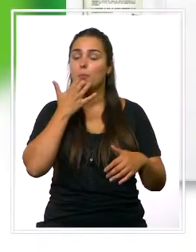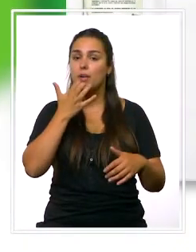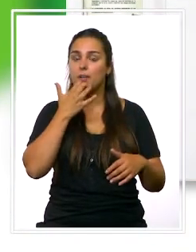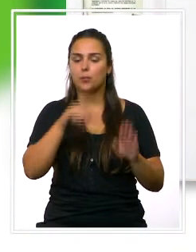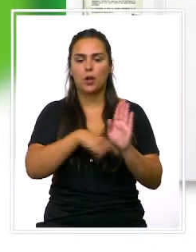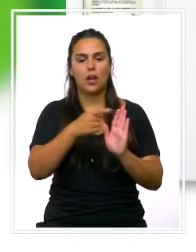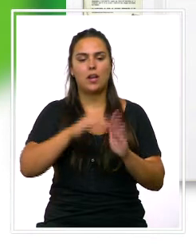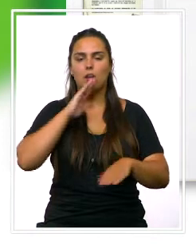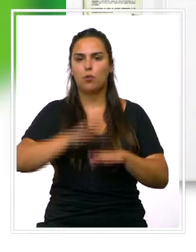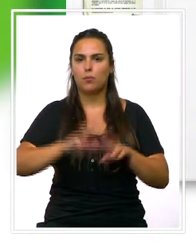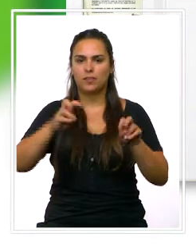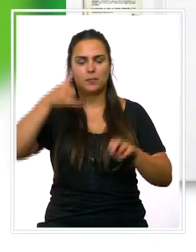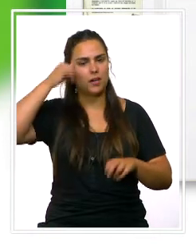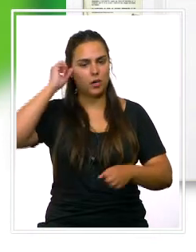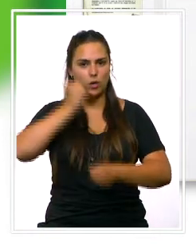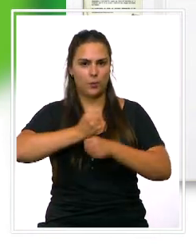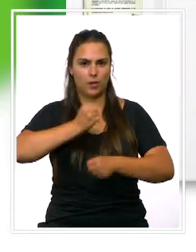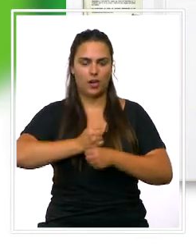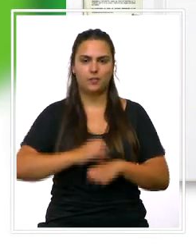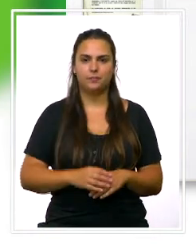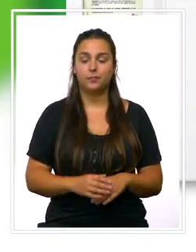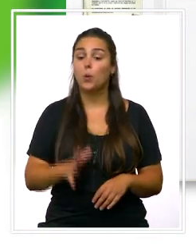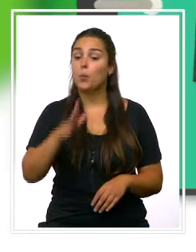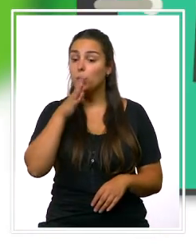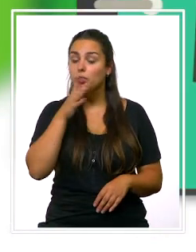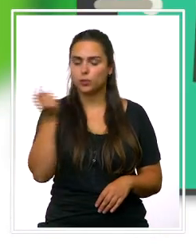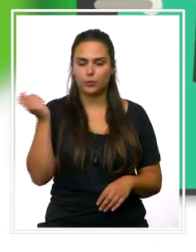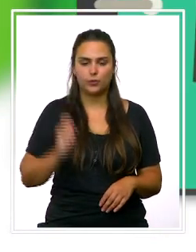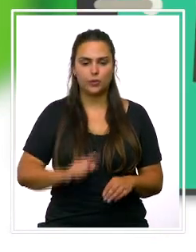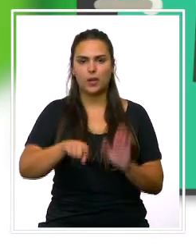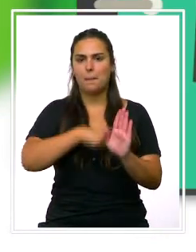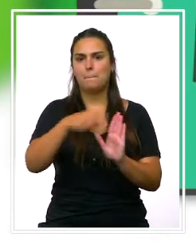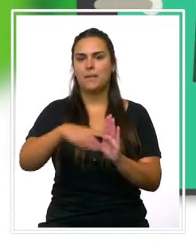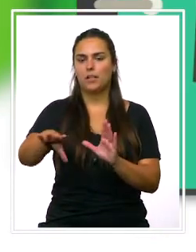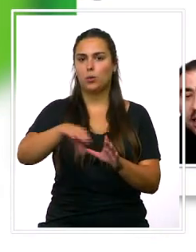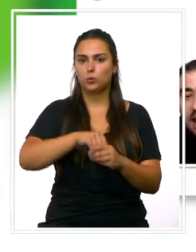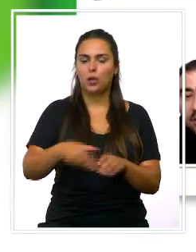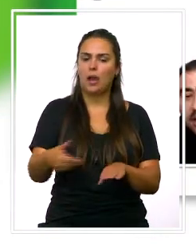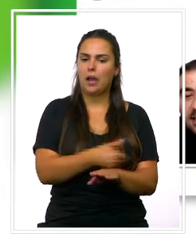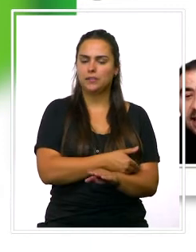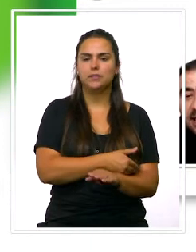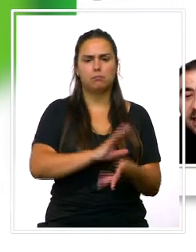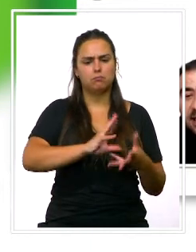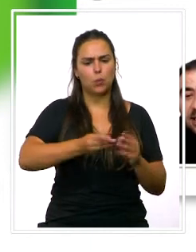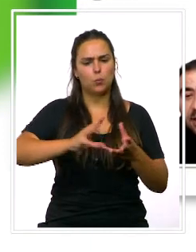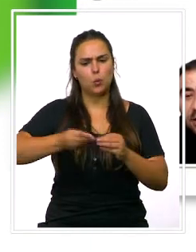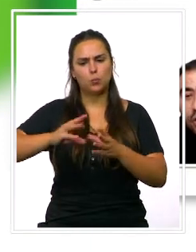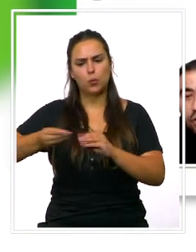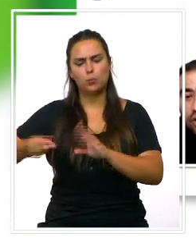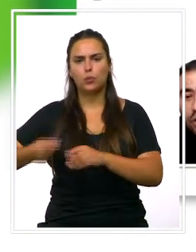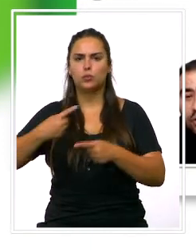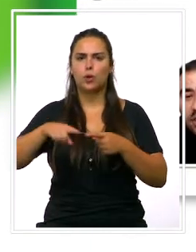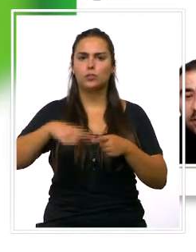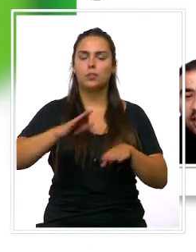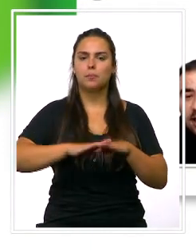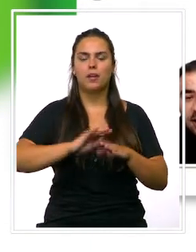como es la legislación sobre riesgos laborales. Para ello, los profesionales de plena inclusión se han encargado de ir adaptando este